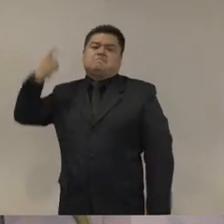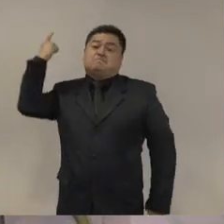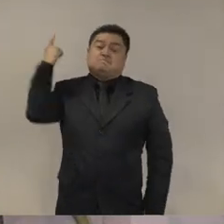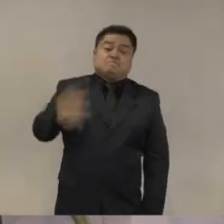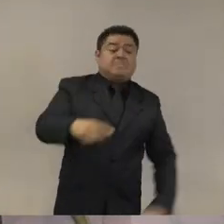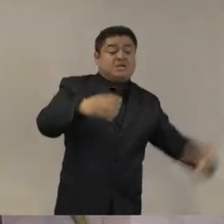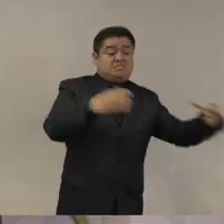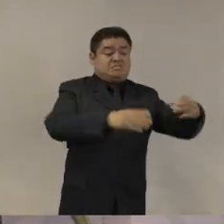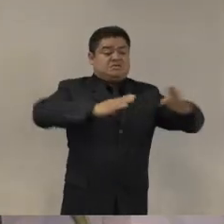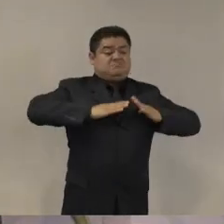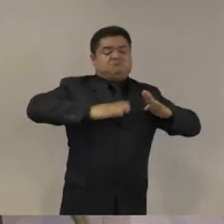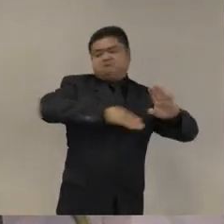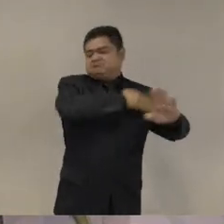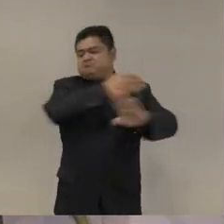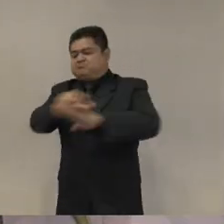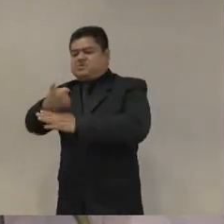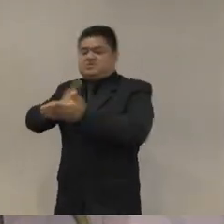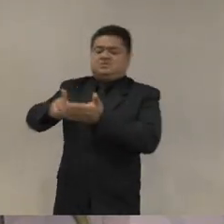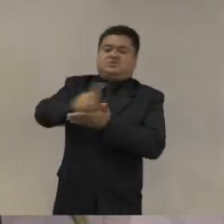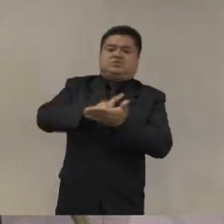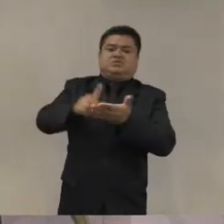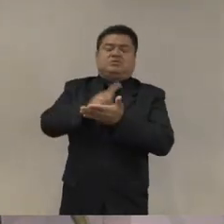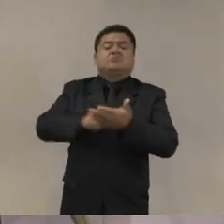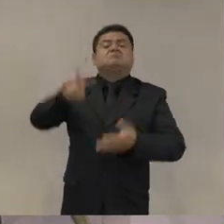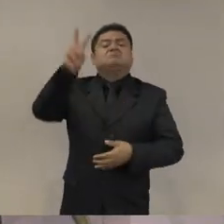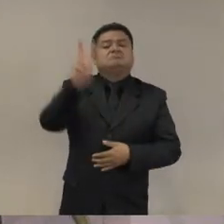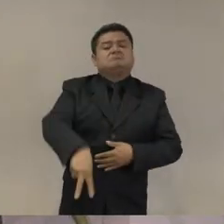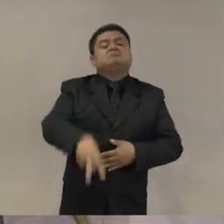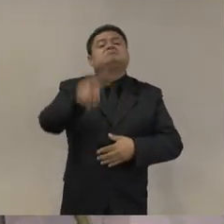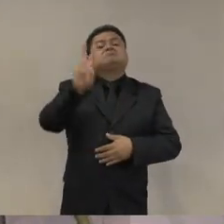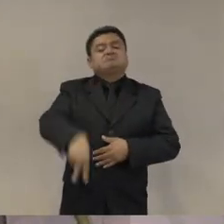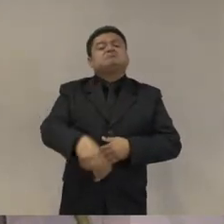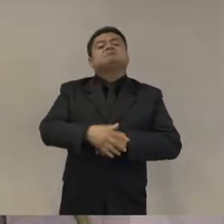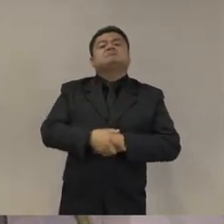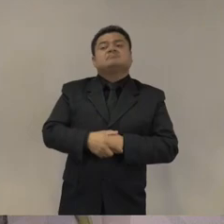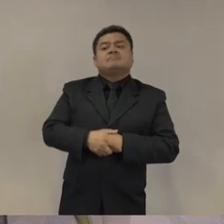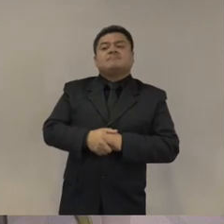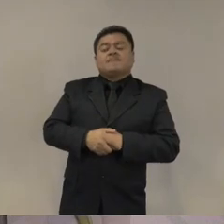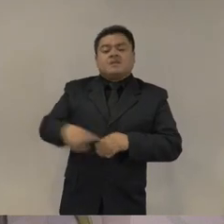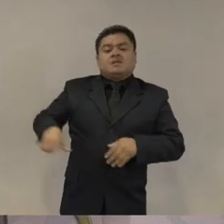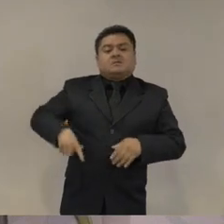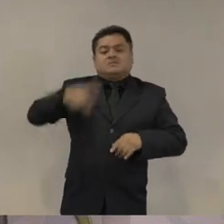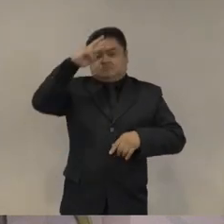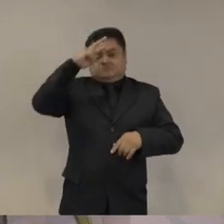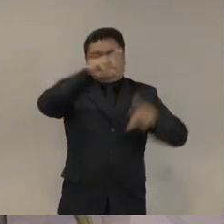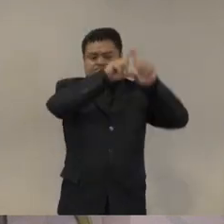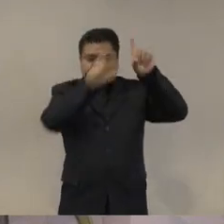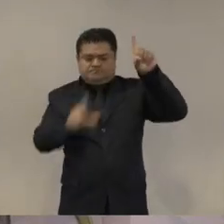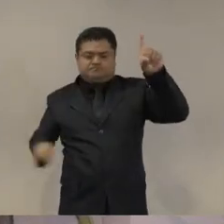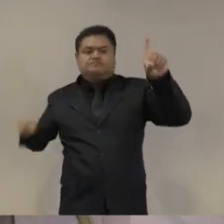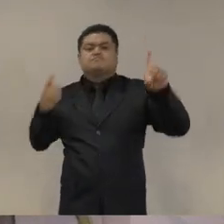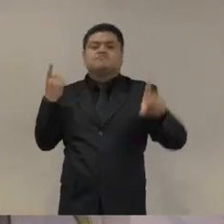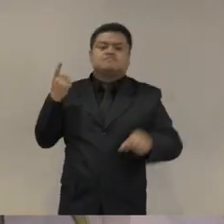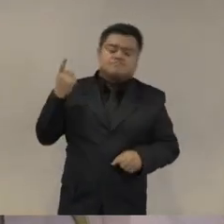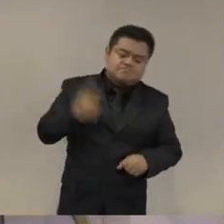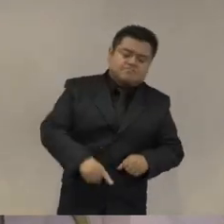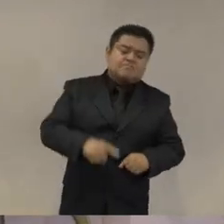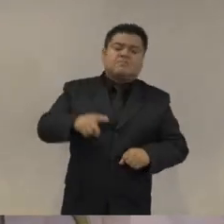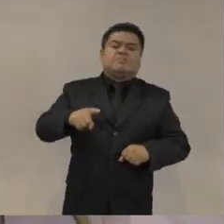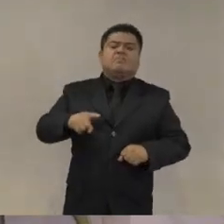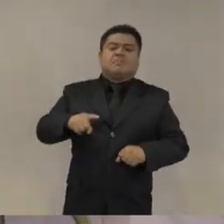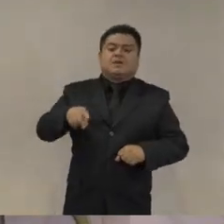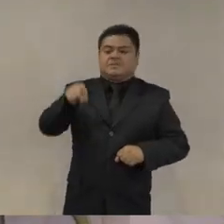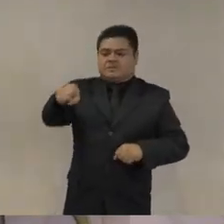necesariamente en esa estrategia a declarar el combate al narcotráfico un asunto de seguridad